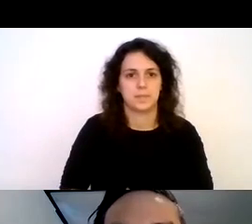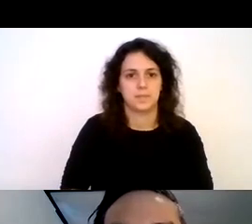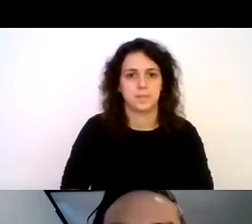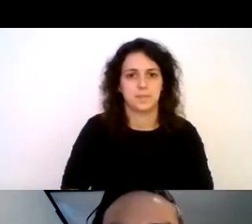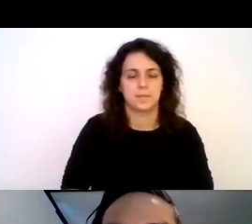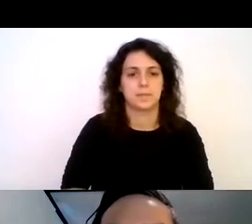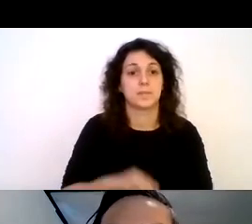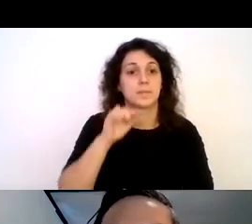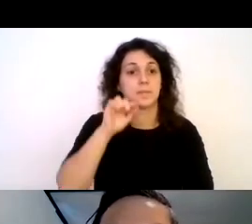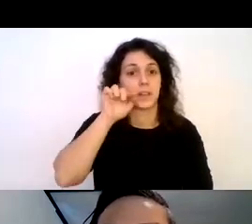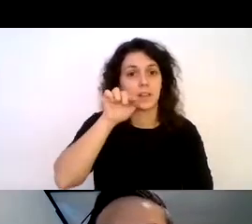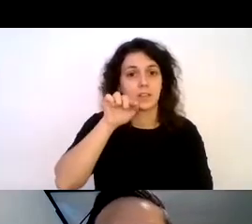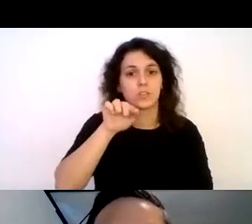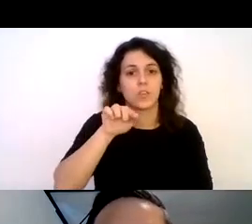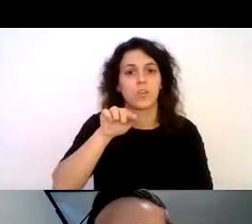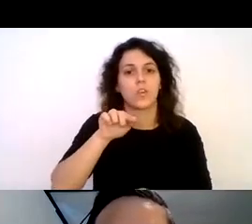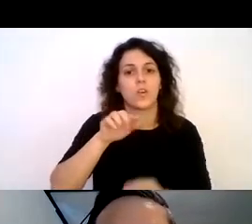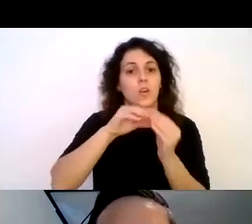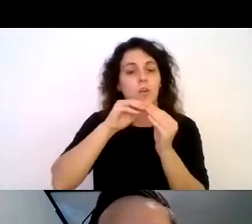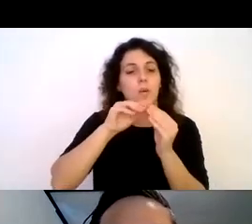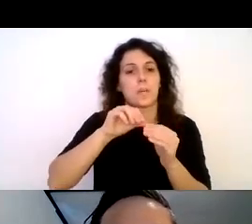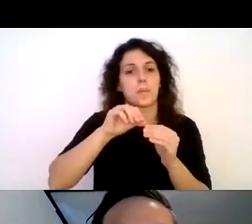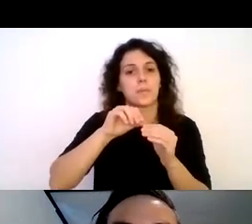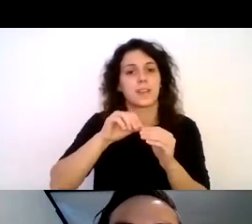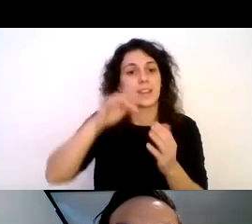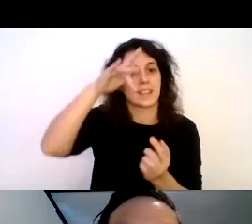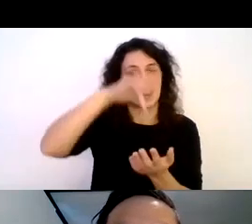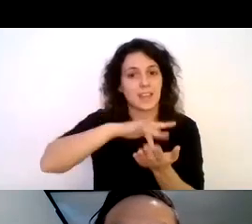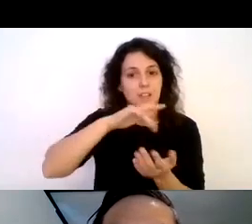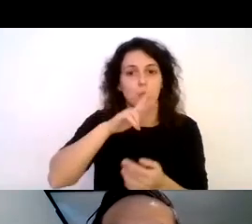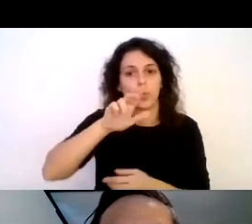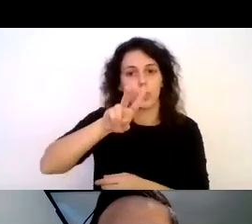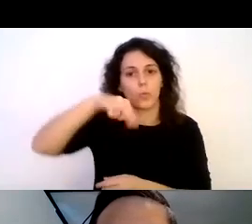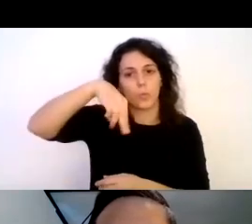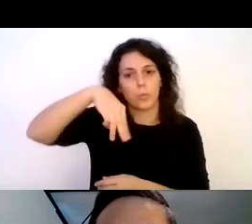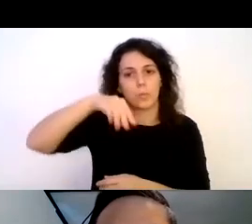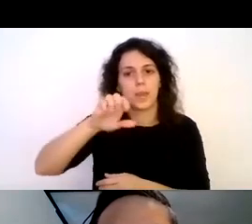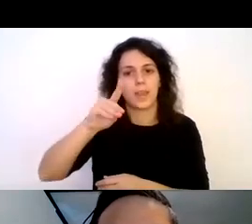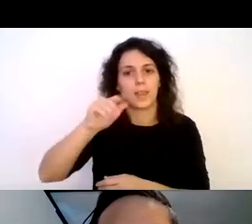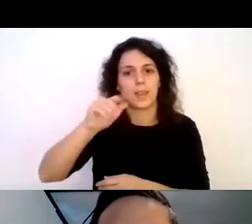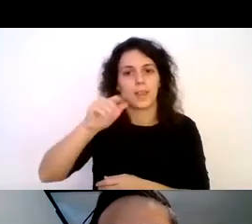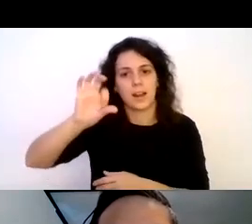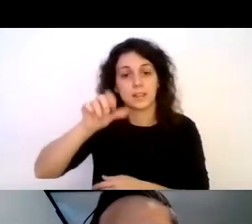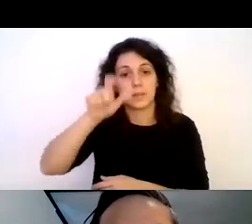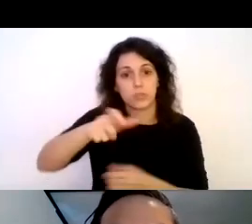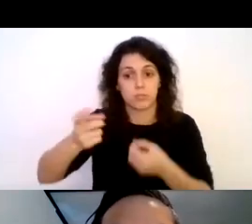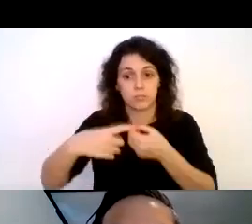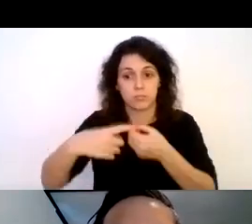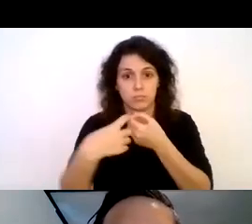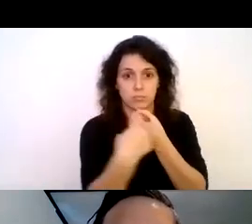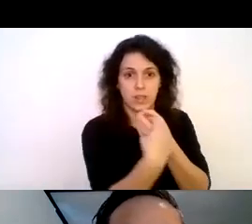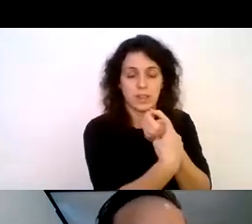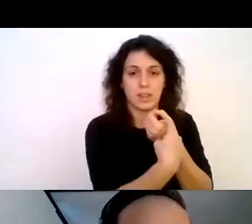Esto fue en el marco de la celebración del Día de los Humedales y los participantes fueron de la Casa de la Discapacidad de Cartagena